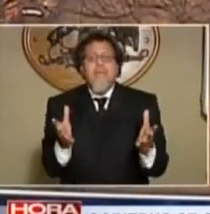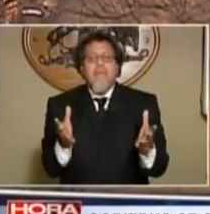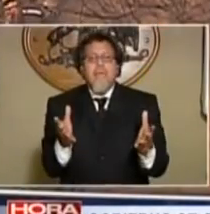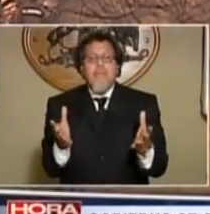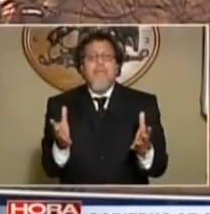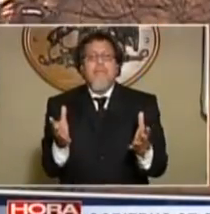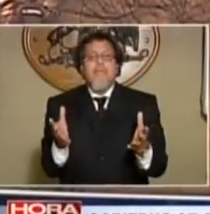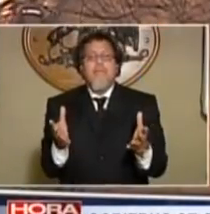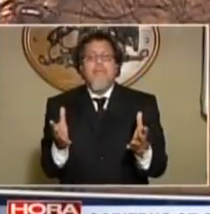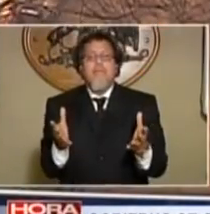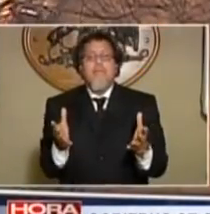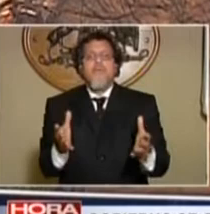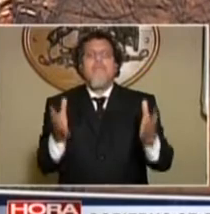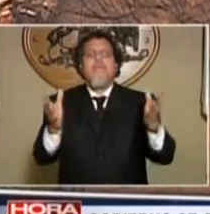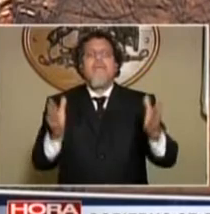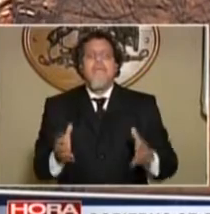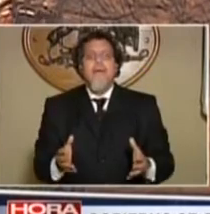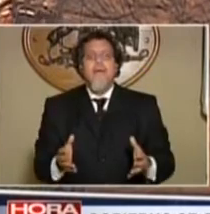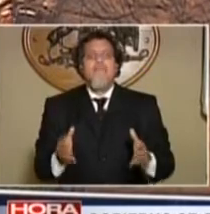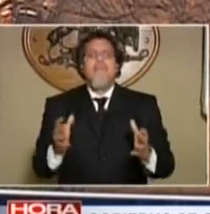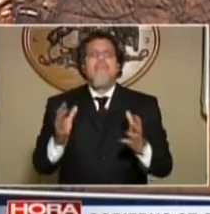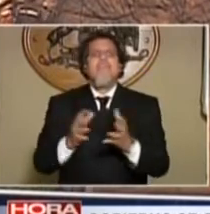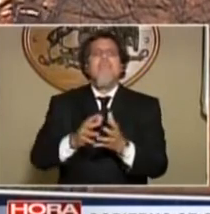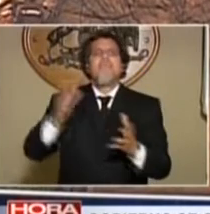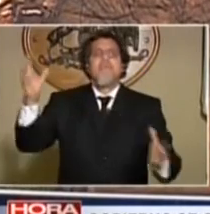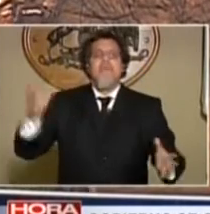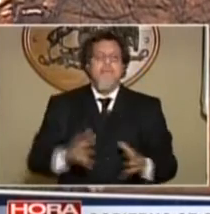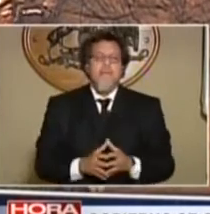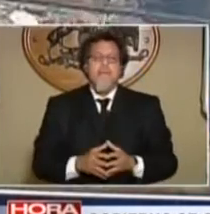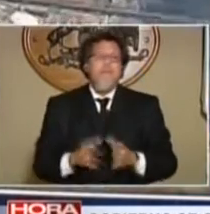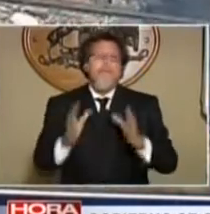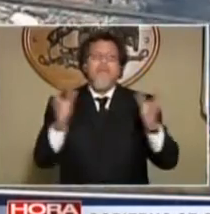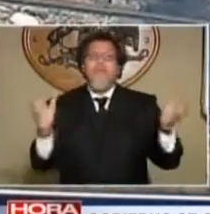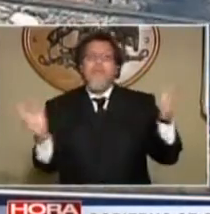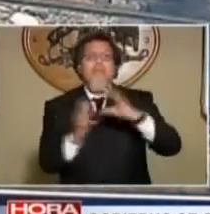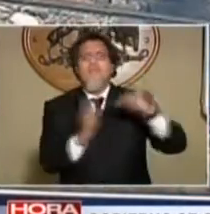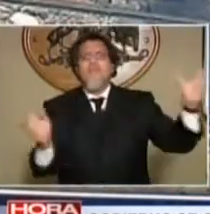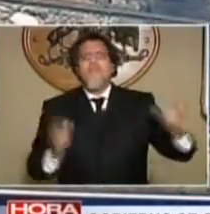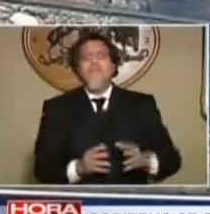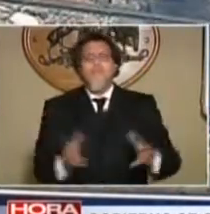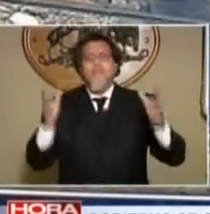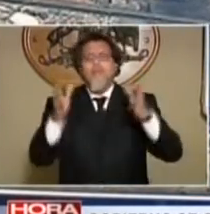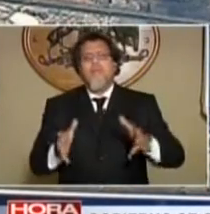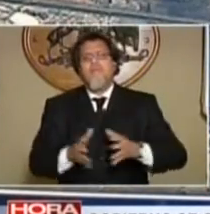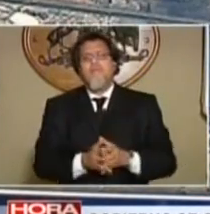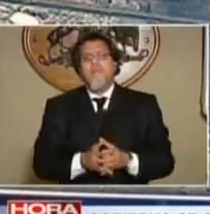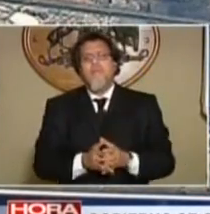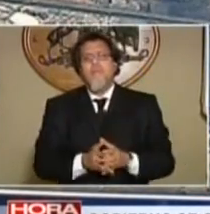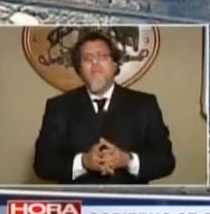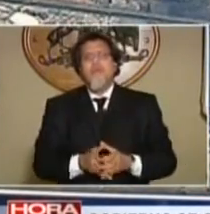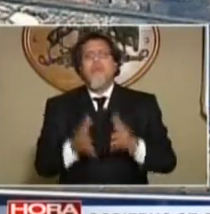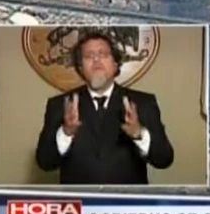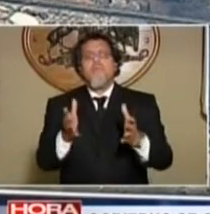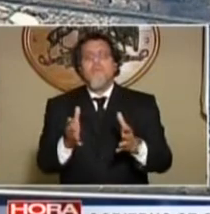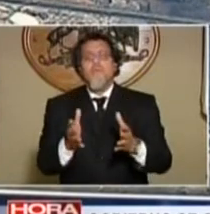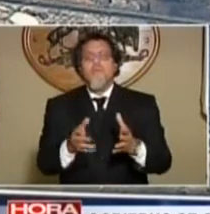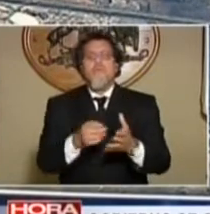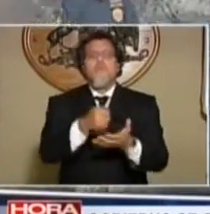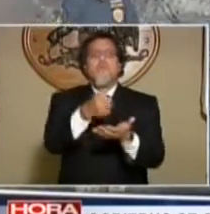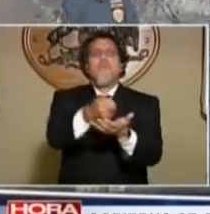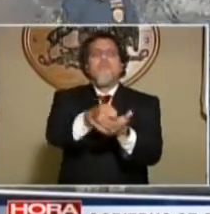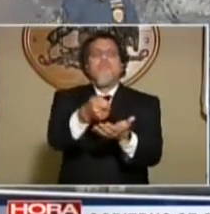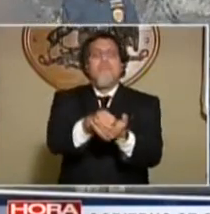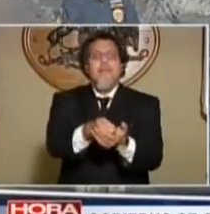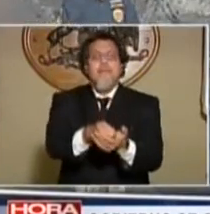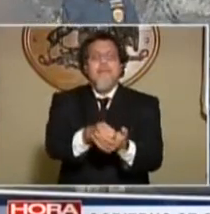Una ley que me permitiera a mí decir usted tiene quebradas, usted tiene necesidades especiales. Le pongo otro ejemplo, usted no hay que ver los incendios, pero con la geografía. ¿Cómo hacemos